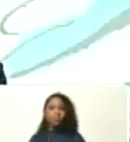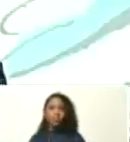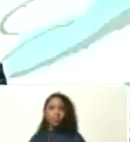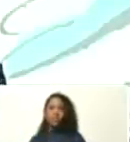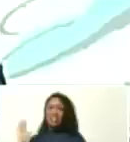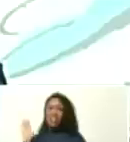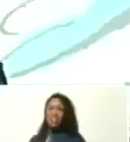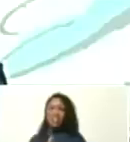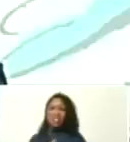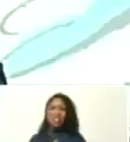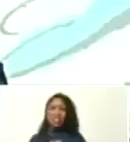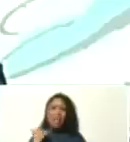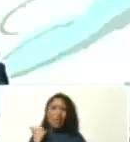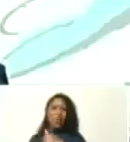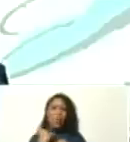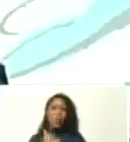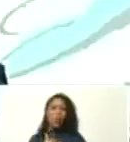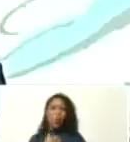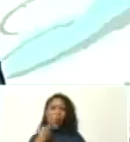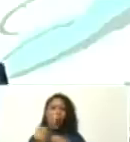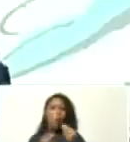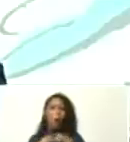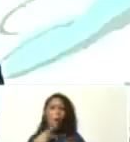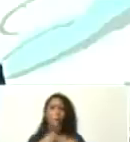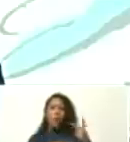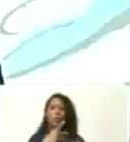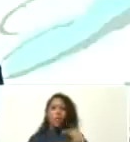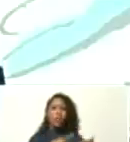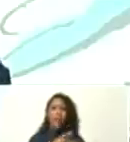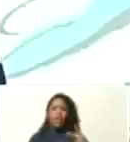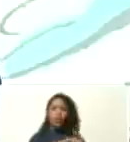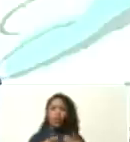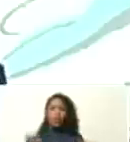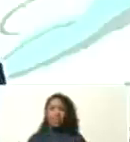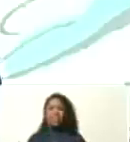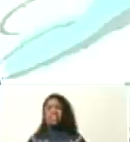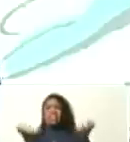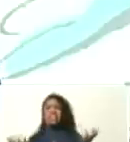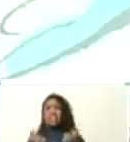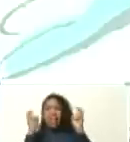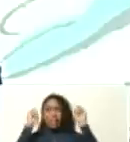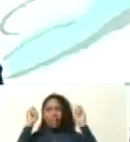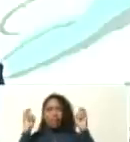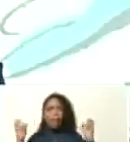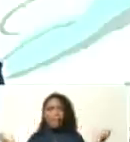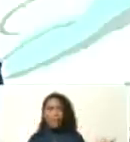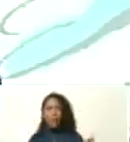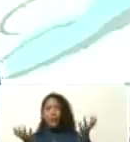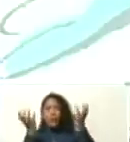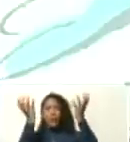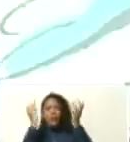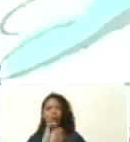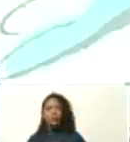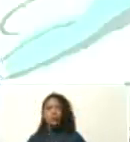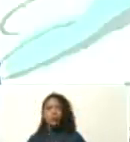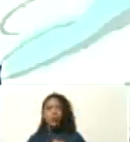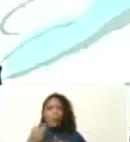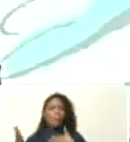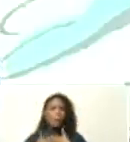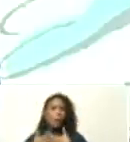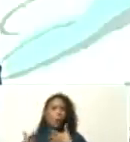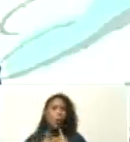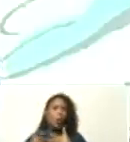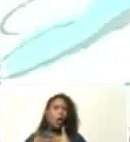vienen con el picante del proceso de calentamiento global, de condensación, evaporación, de humedad